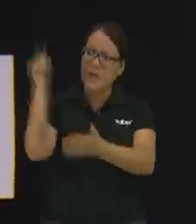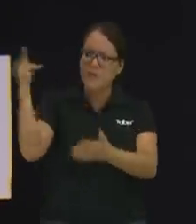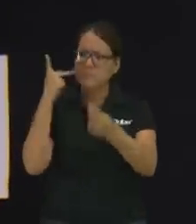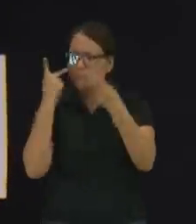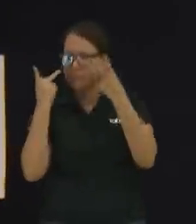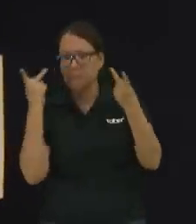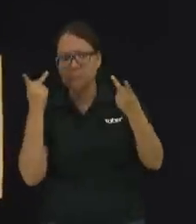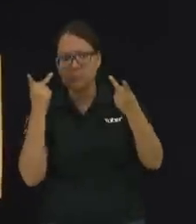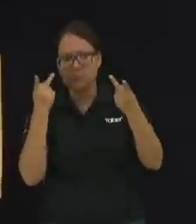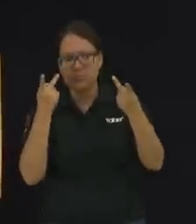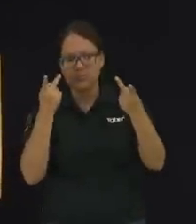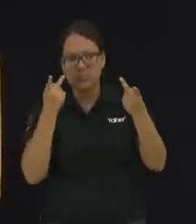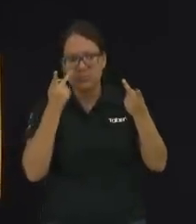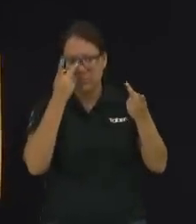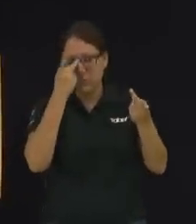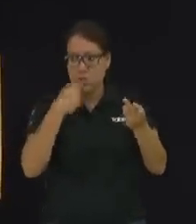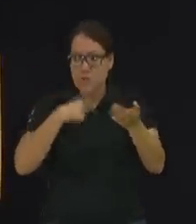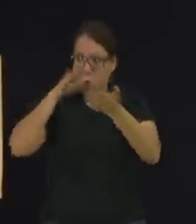yo le dije que le quería comprar